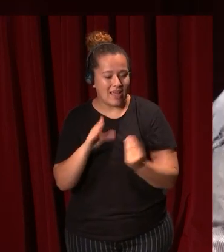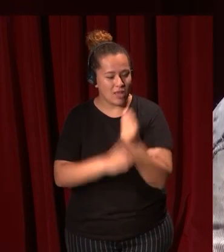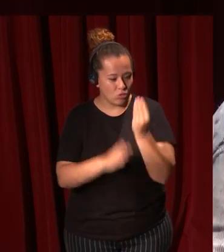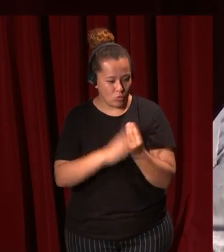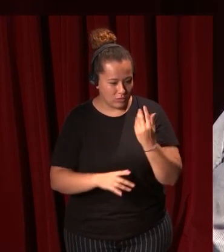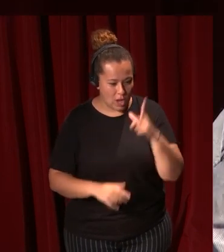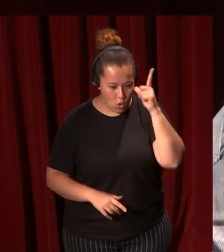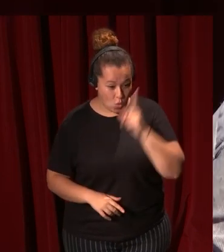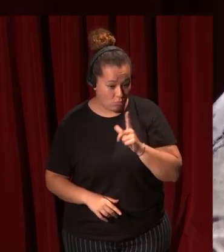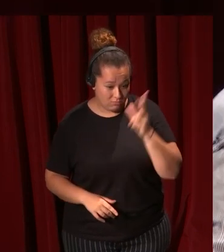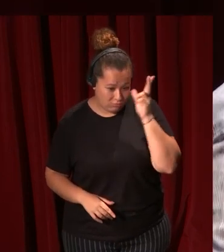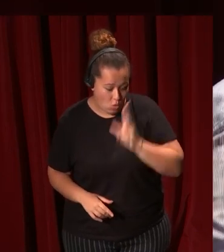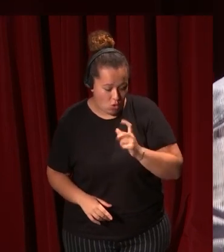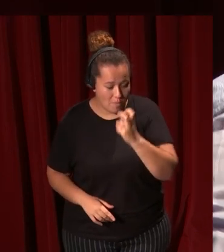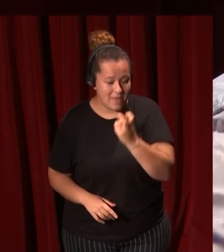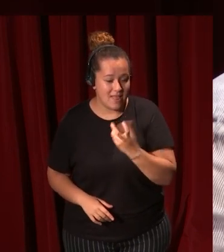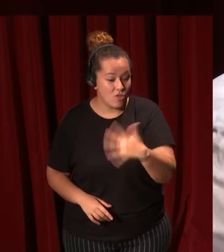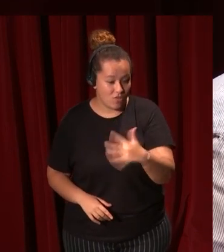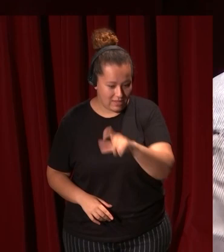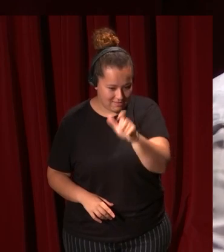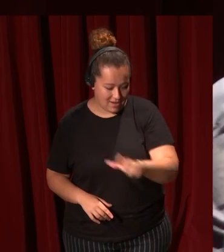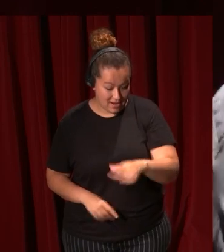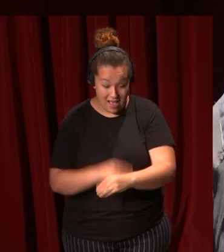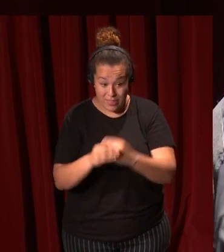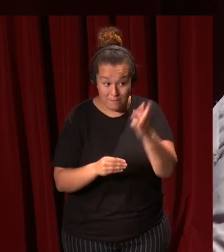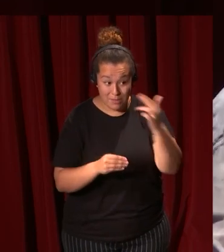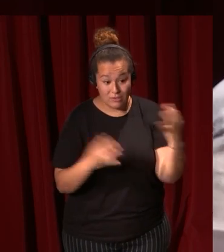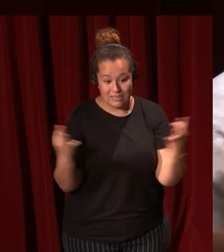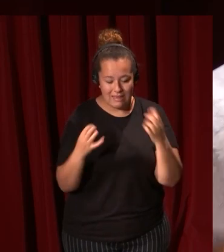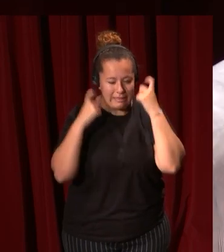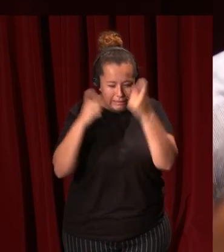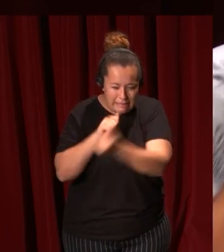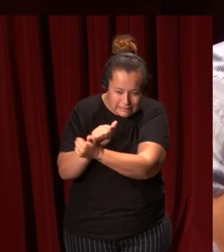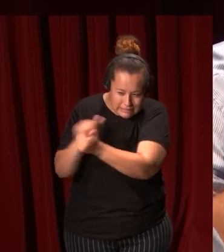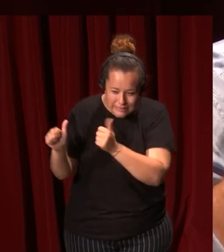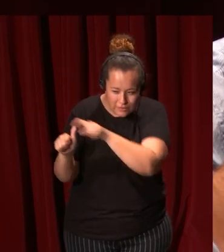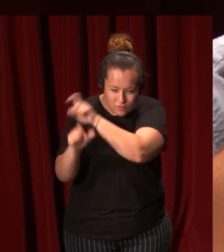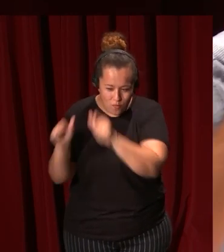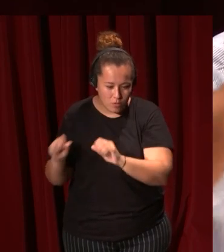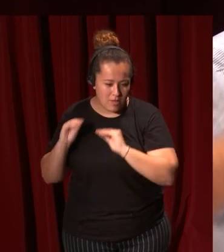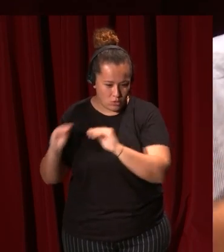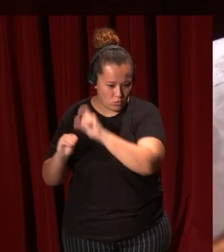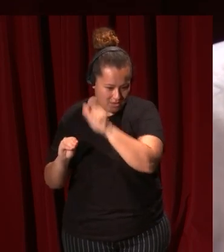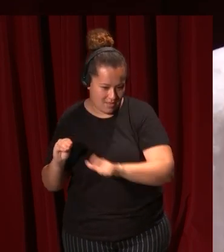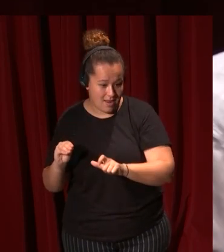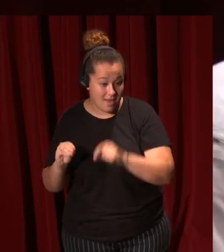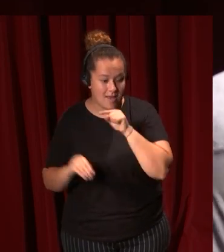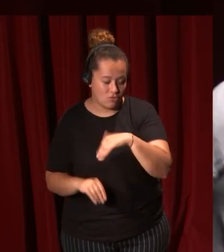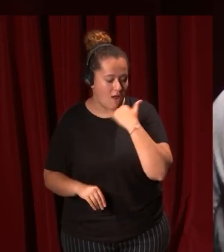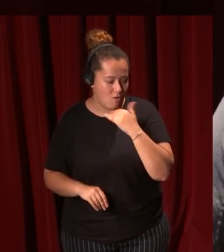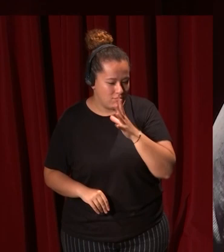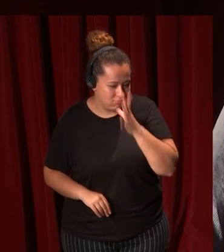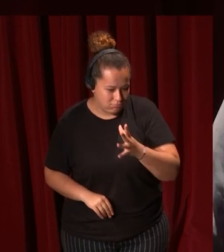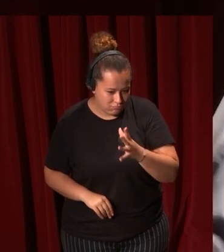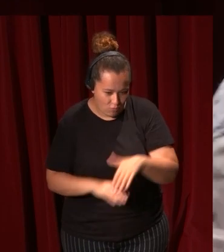fundamentalmente de Italia y lo que hacen los pintores en otros lugares es acercarse lo más que pueden a esa manera de hacer y eso es una de las razones